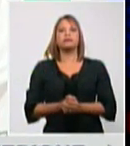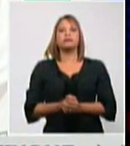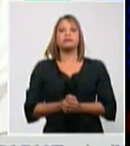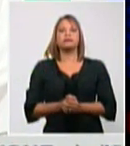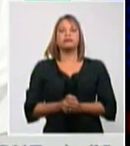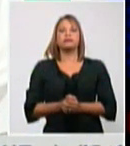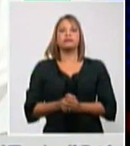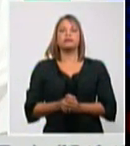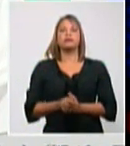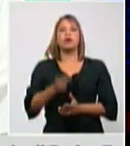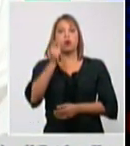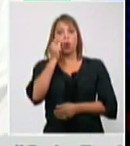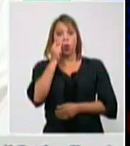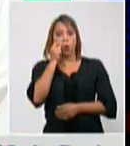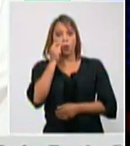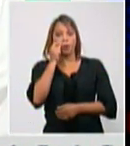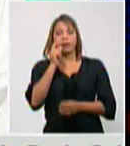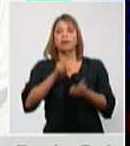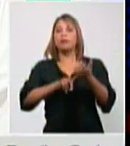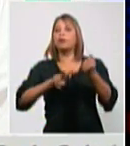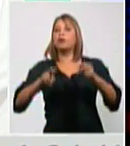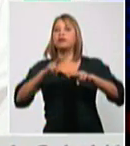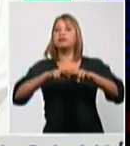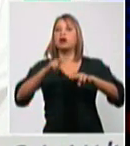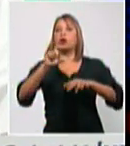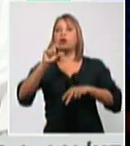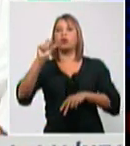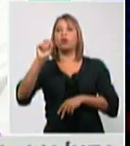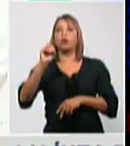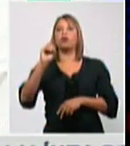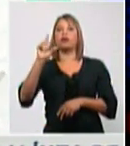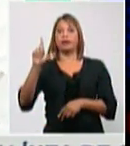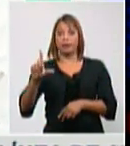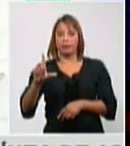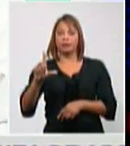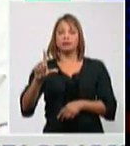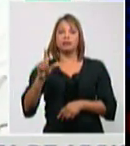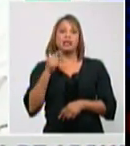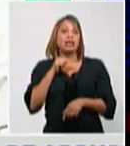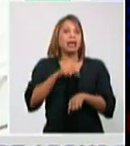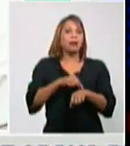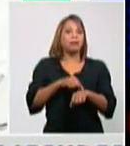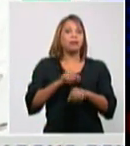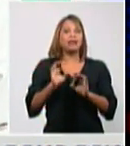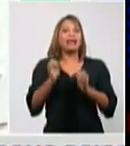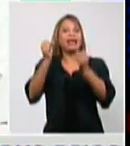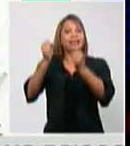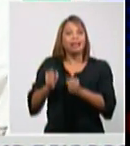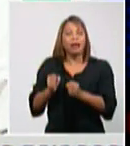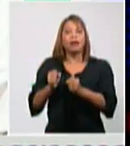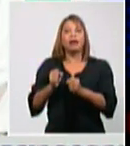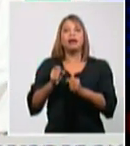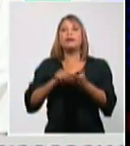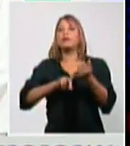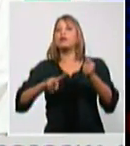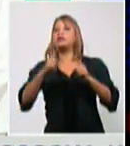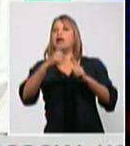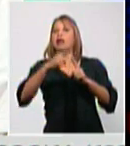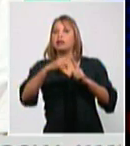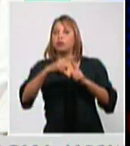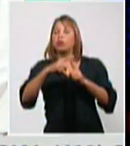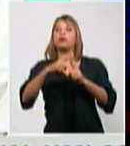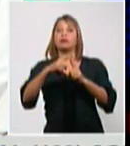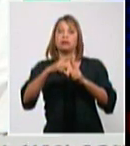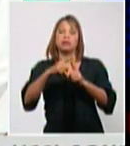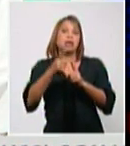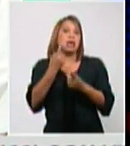de la provincia de Holguín, que se encontraba en la... o sea, estaba en las Tunas, aunque realmente cuando